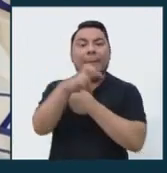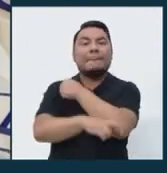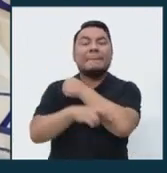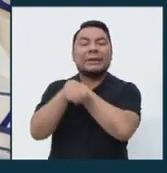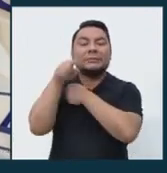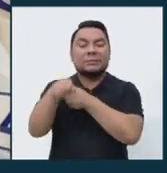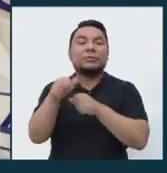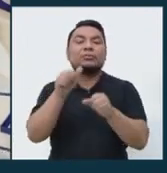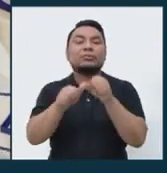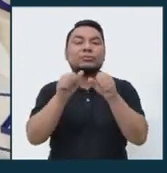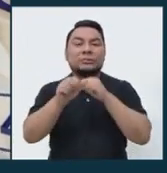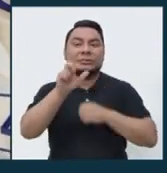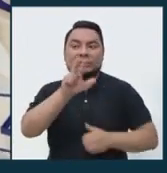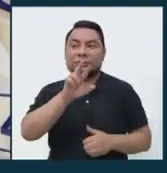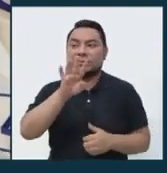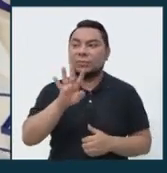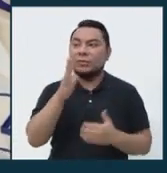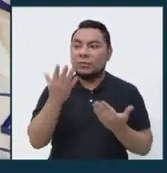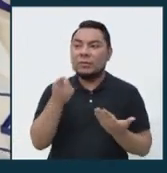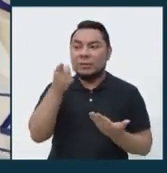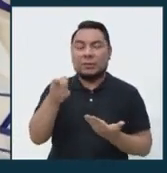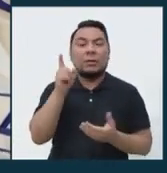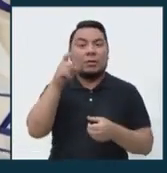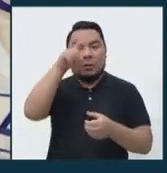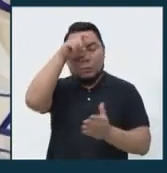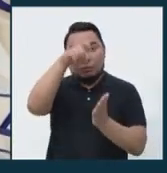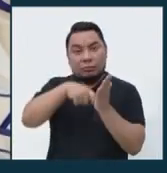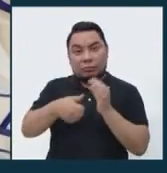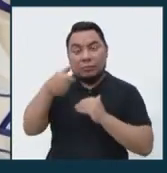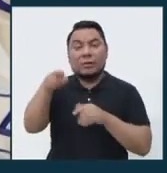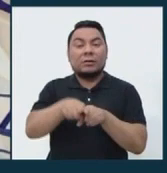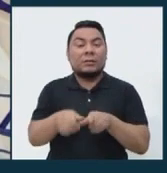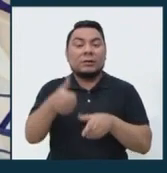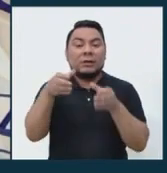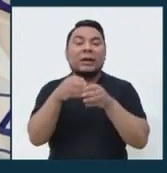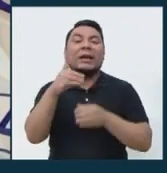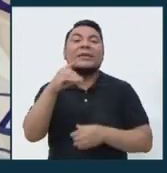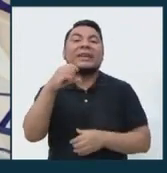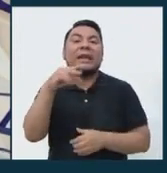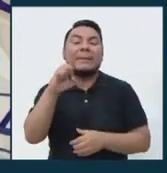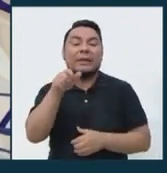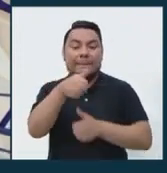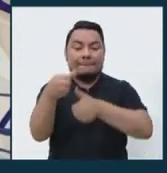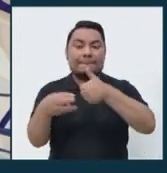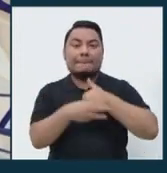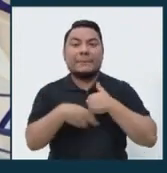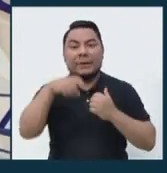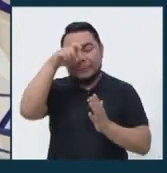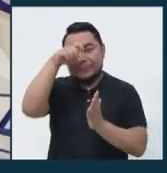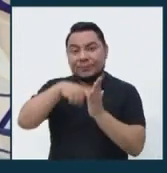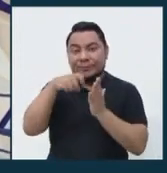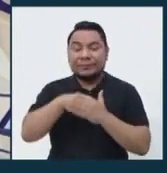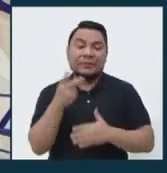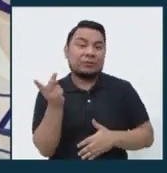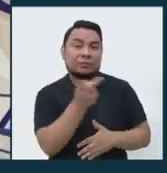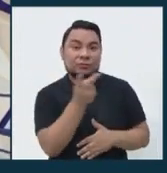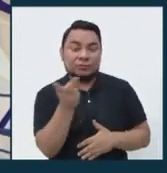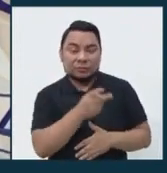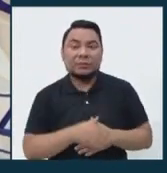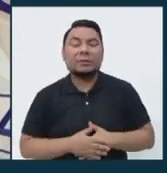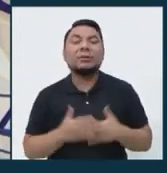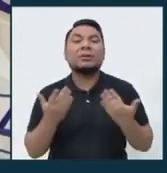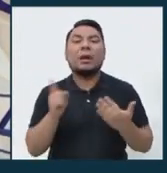Congreso con el número 34, es ingeniero de Minas, fue presidente de Ingemet y viceministro de Minas. Ambos candidatos